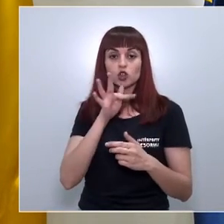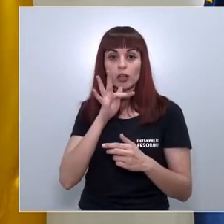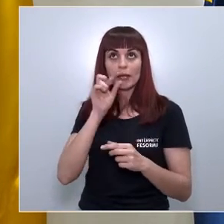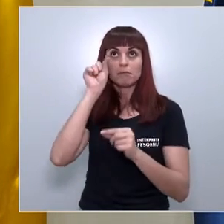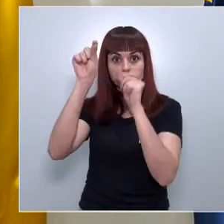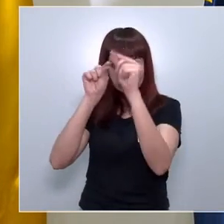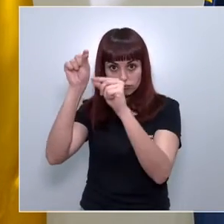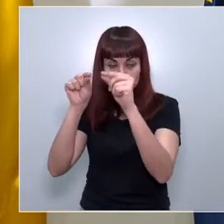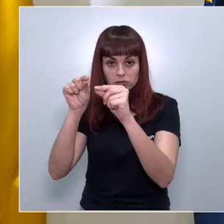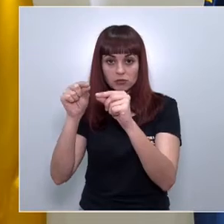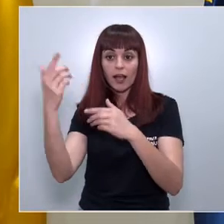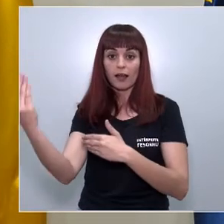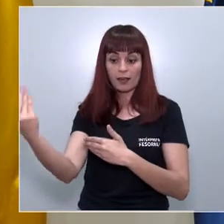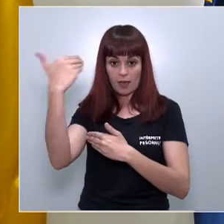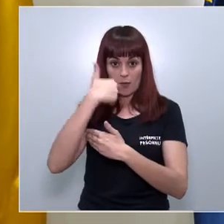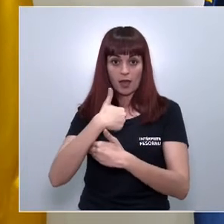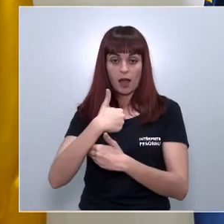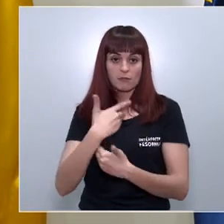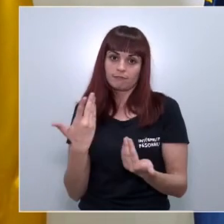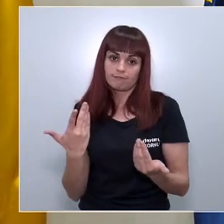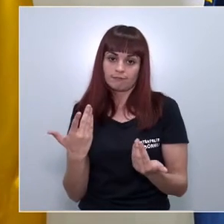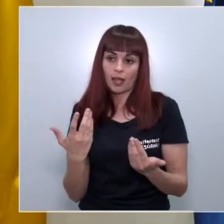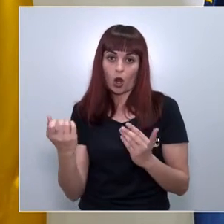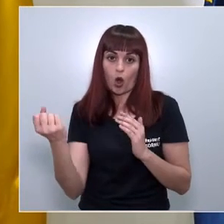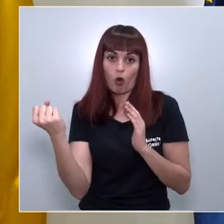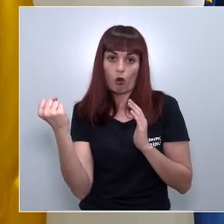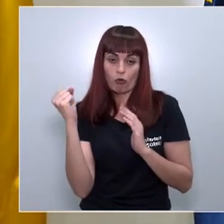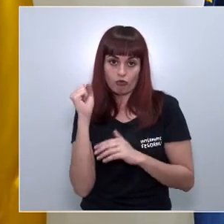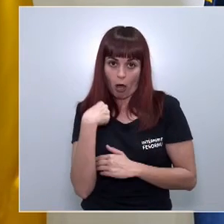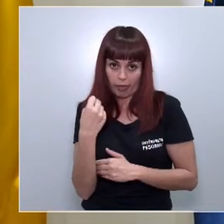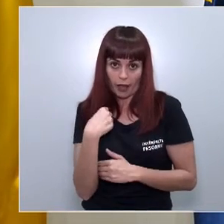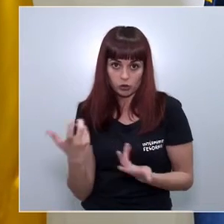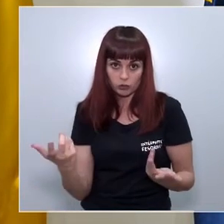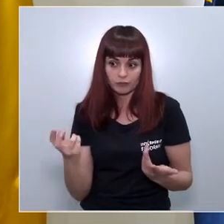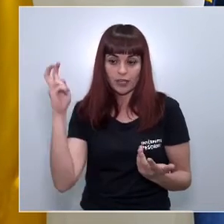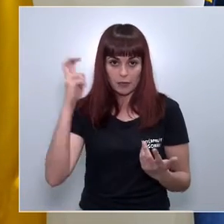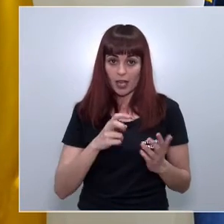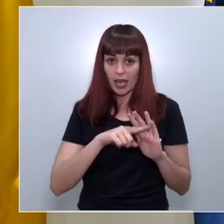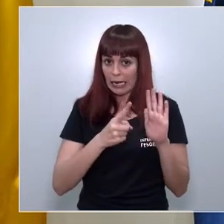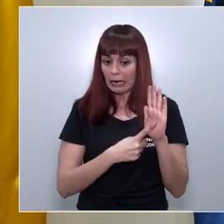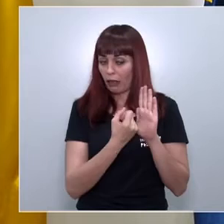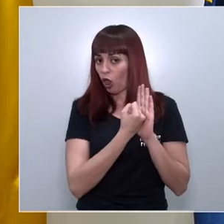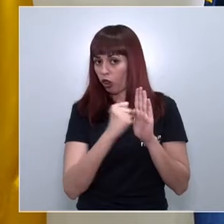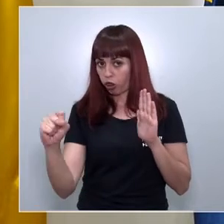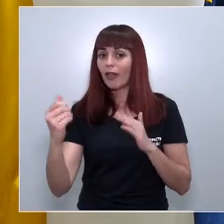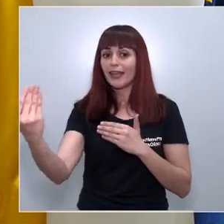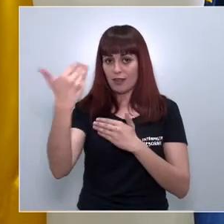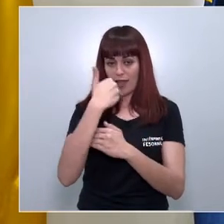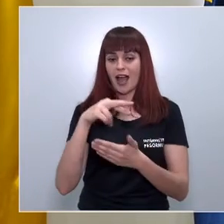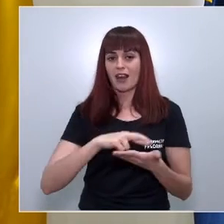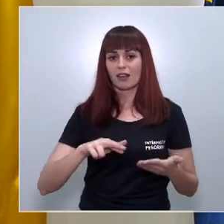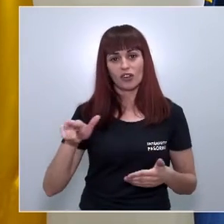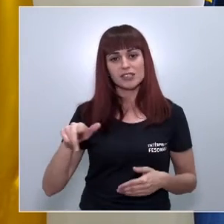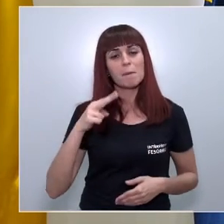que las tenemos a nuestro alrededor pues no haga caso de las recomendaciones y de las indicaciones y de lo que dice ahora mismo la ley y se dirija a las regiones en el miedo que tenemos